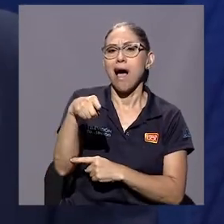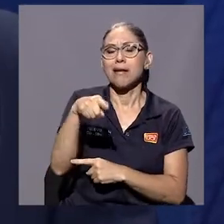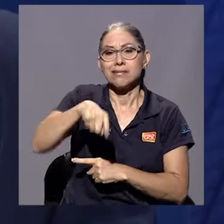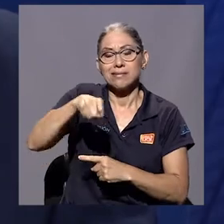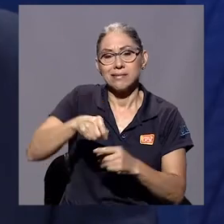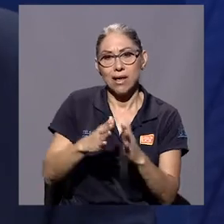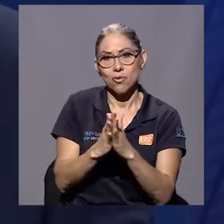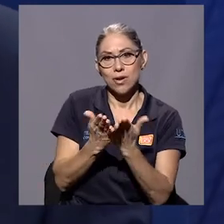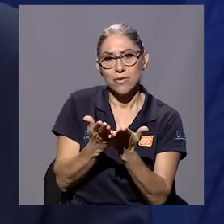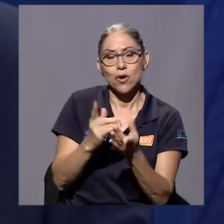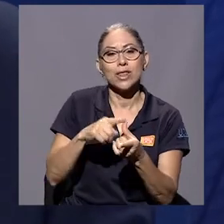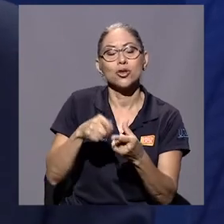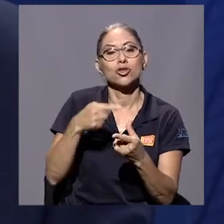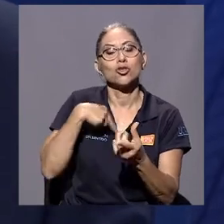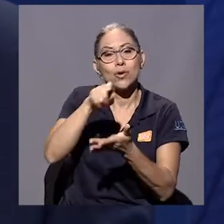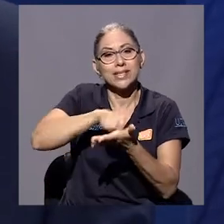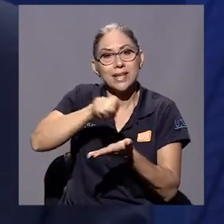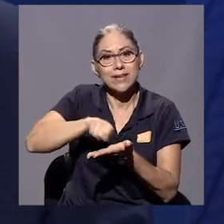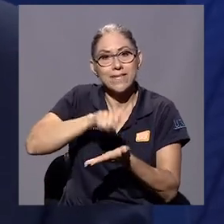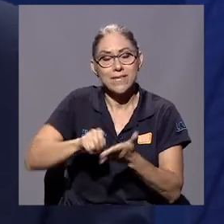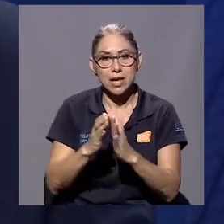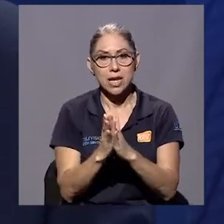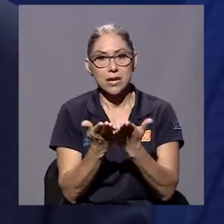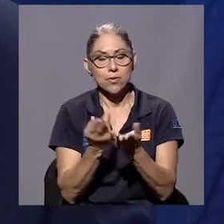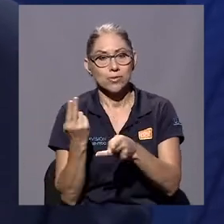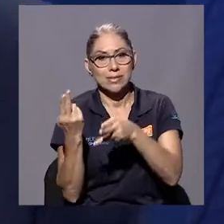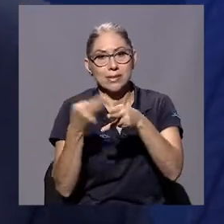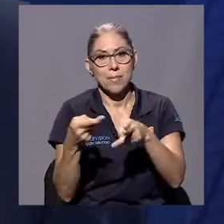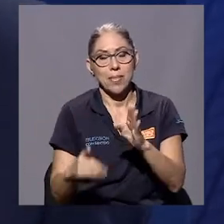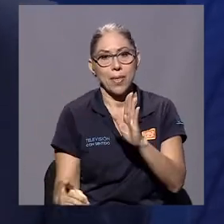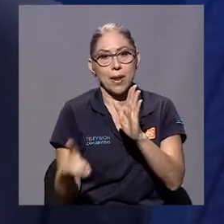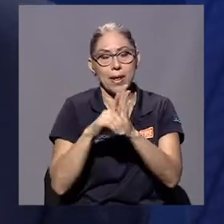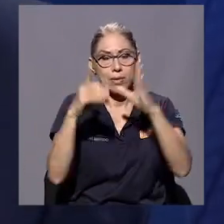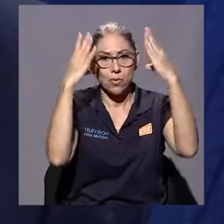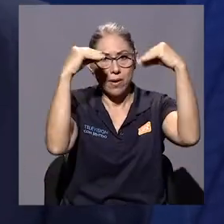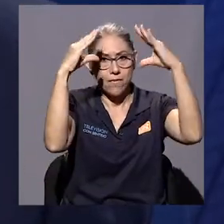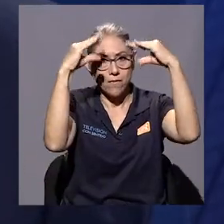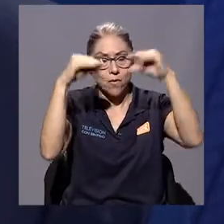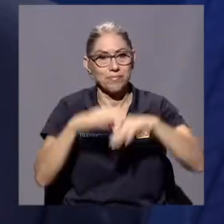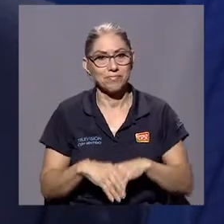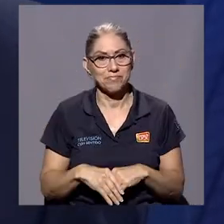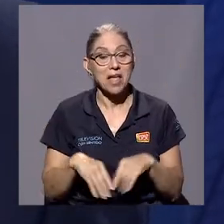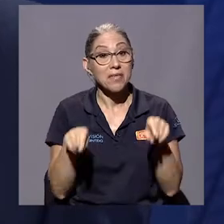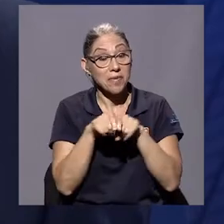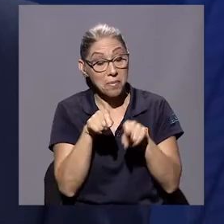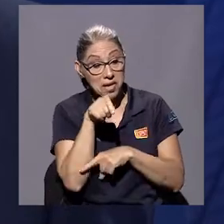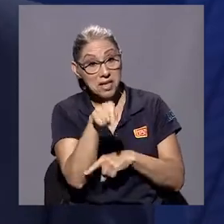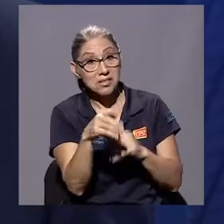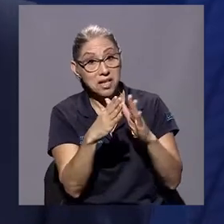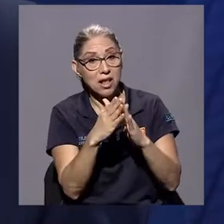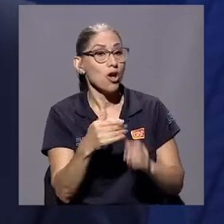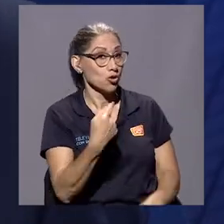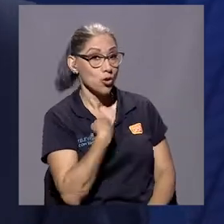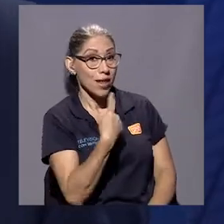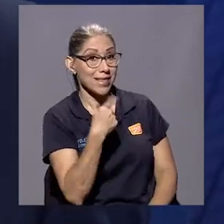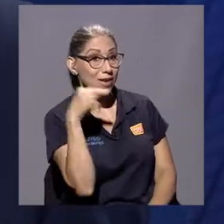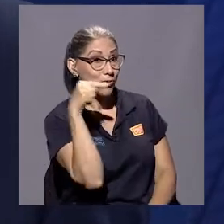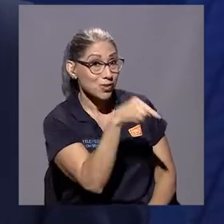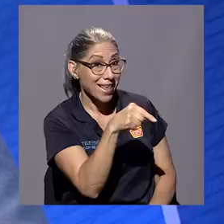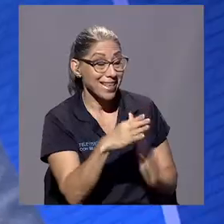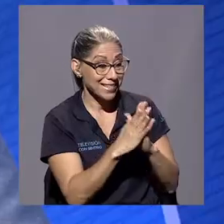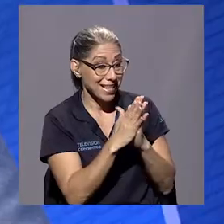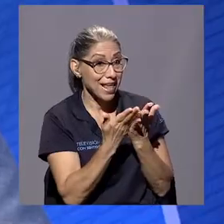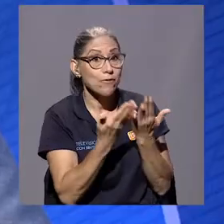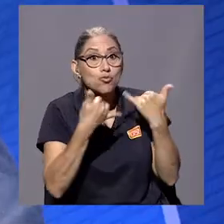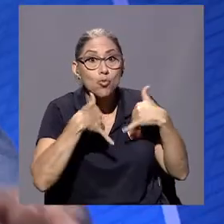escribí el libro de derecho a la información. Y también ha servido para... Yo le decía a usted que ese